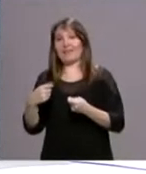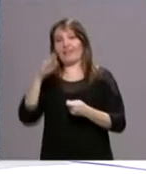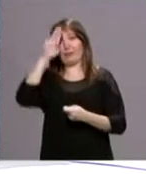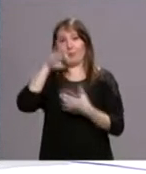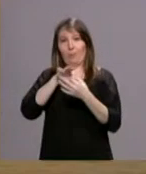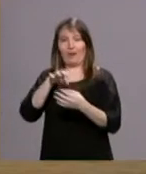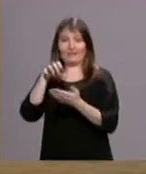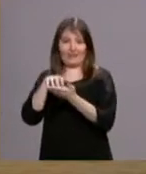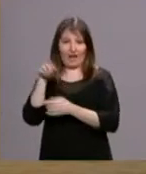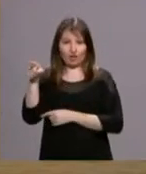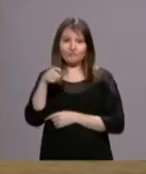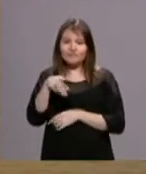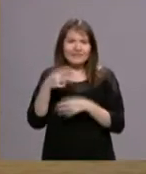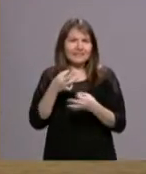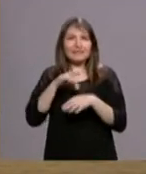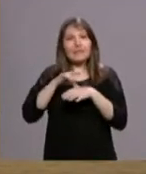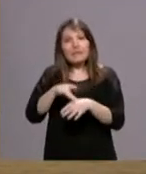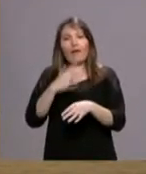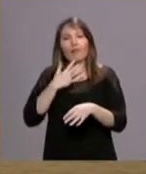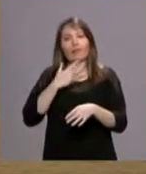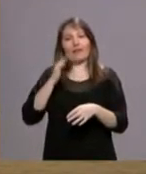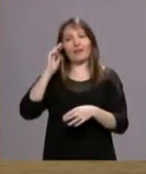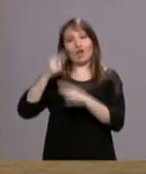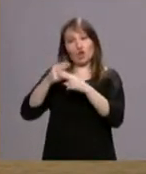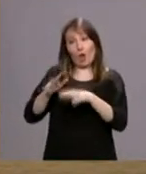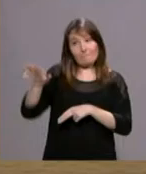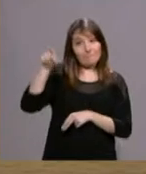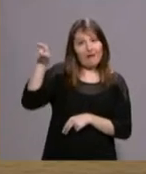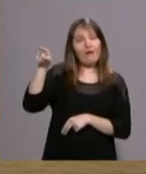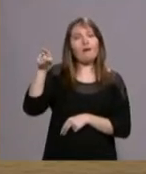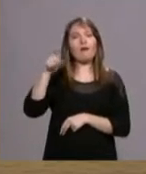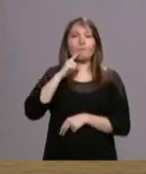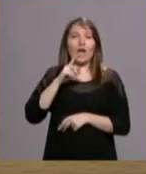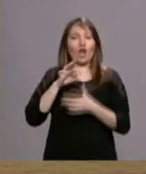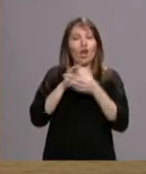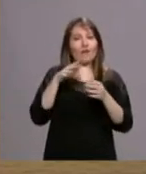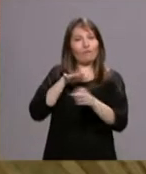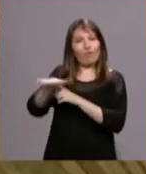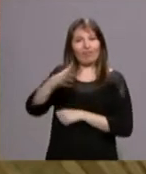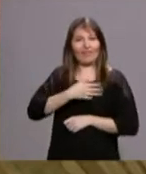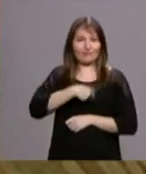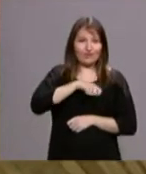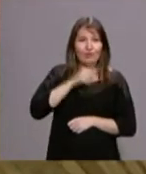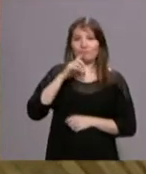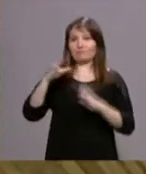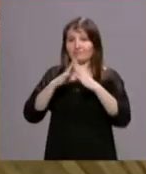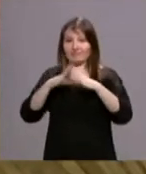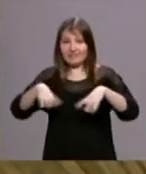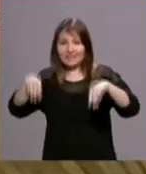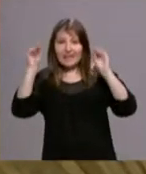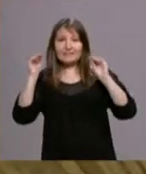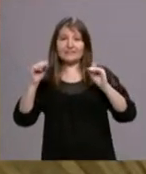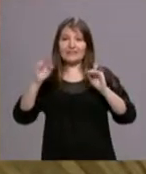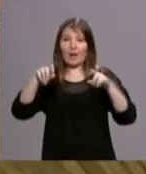trata de una guía de la Roma española e iberoamericana a partir de iglesias, monasterios, palacios y universidades que conservan la huella española e